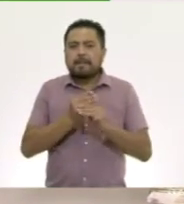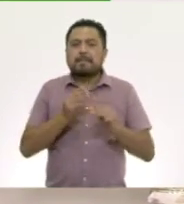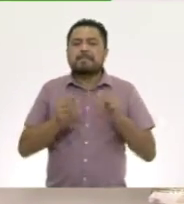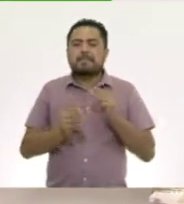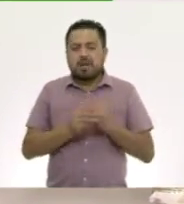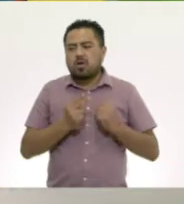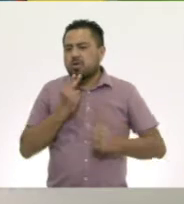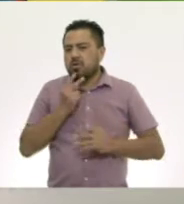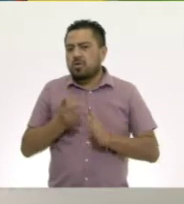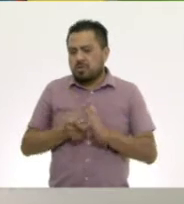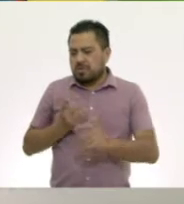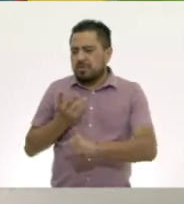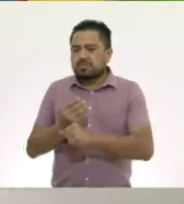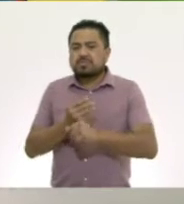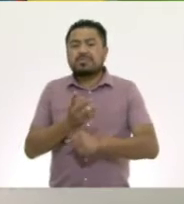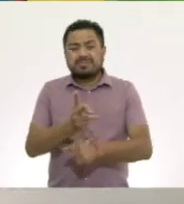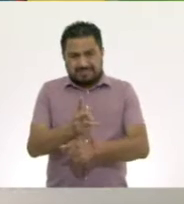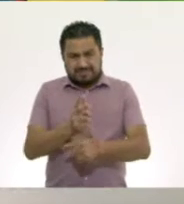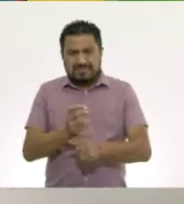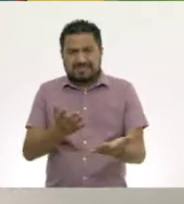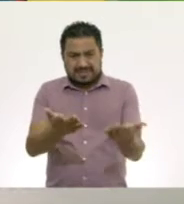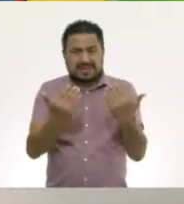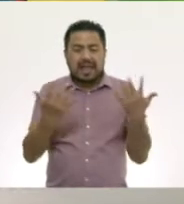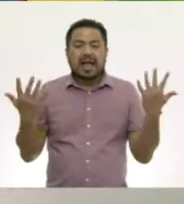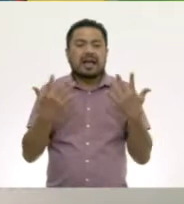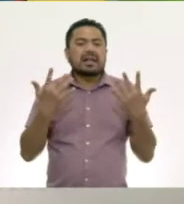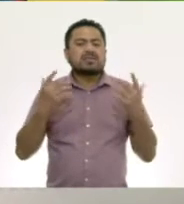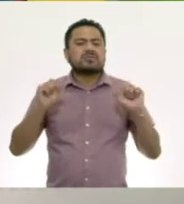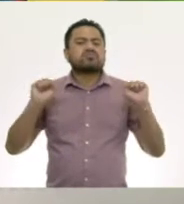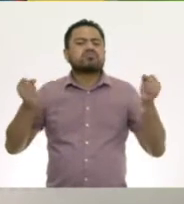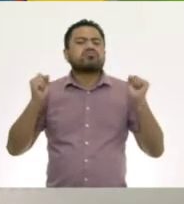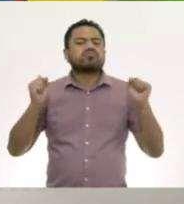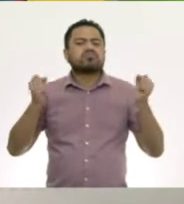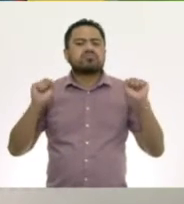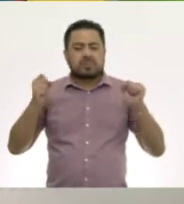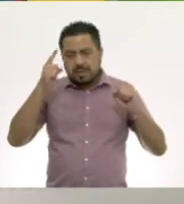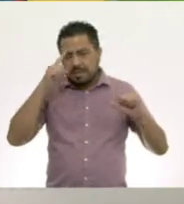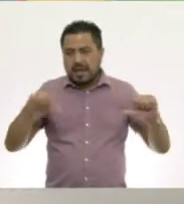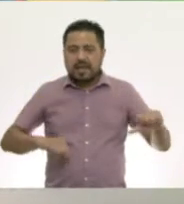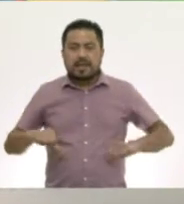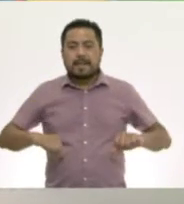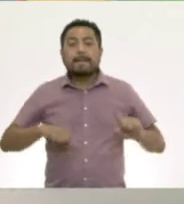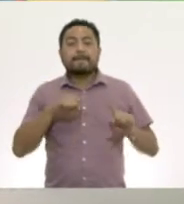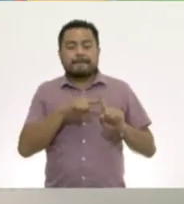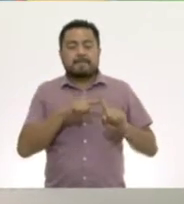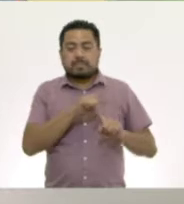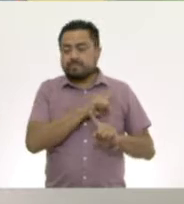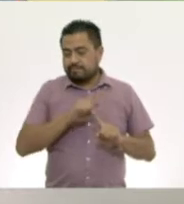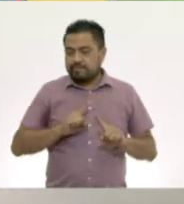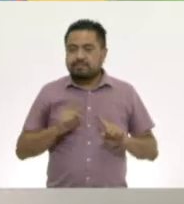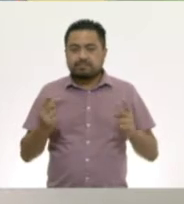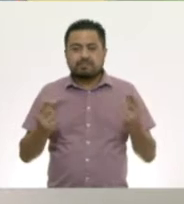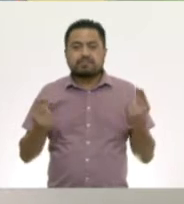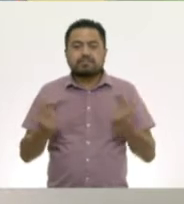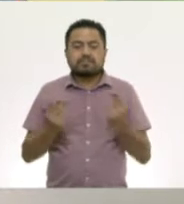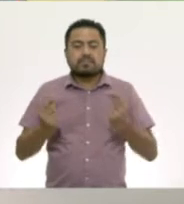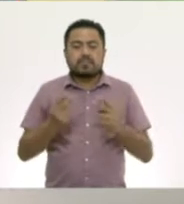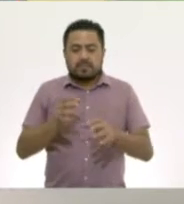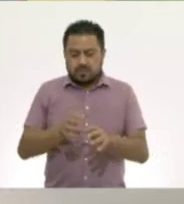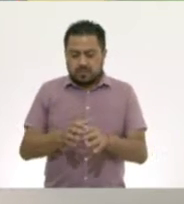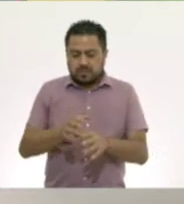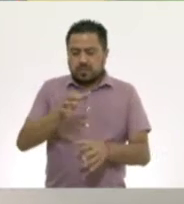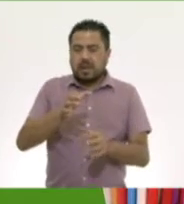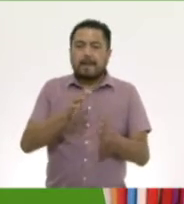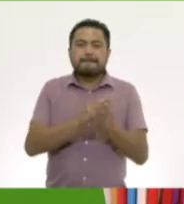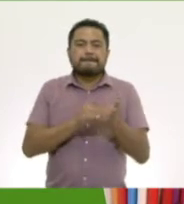rebuso. Te invitamos a hacer unas zonajas. Para esta actividad vamos a necesitar... un tubo de